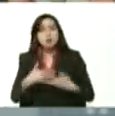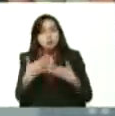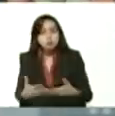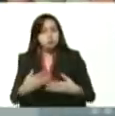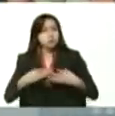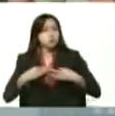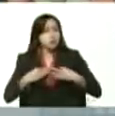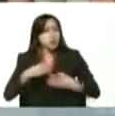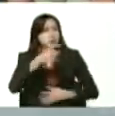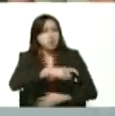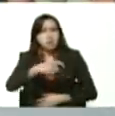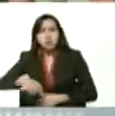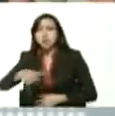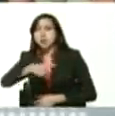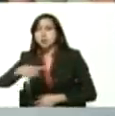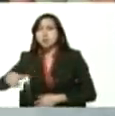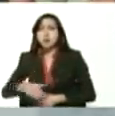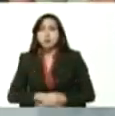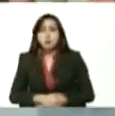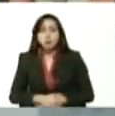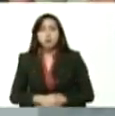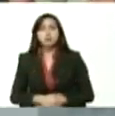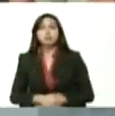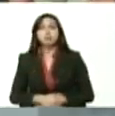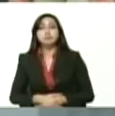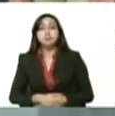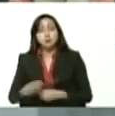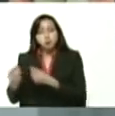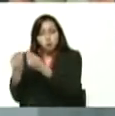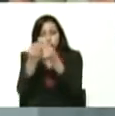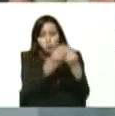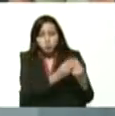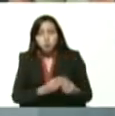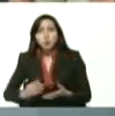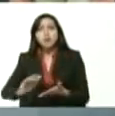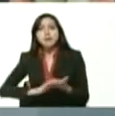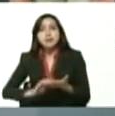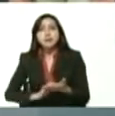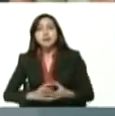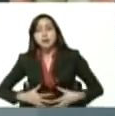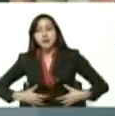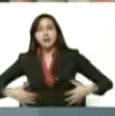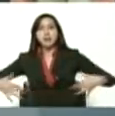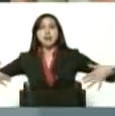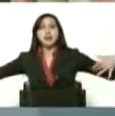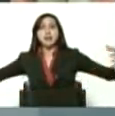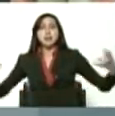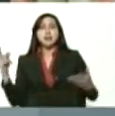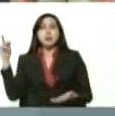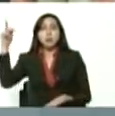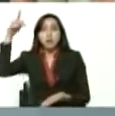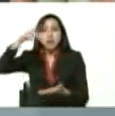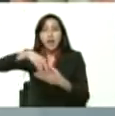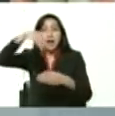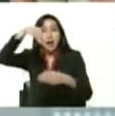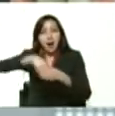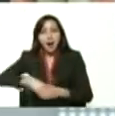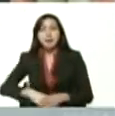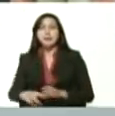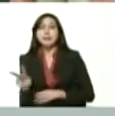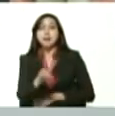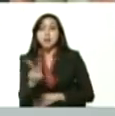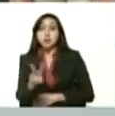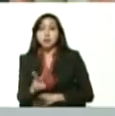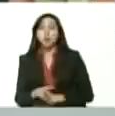combustible, ir a la recuperación de la economía que produce la riqueza, el dinero que ingresa al país y de manera